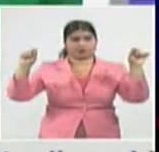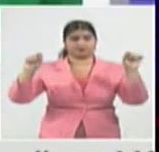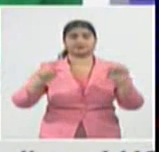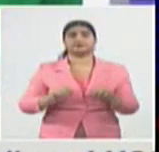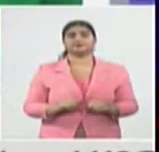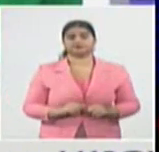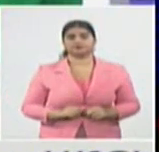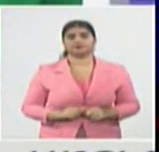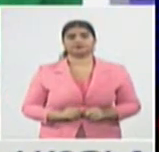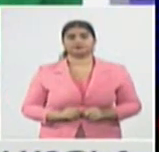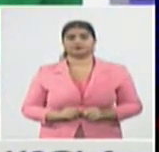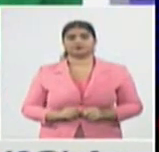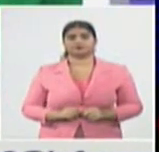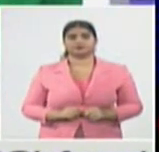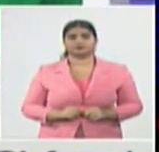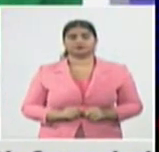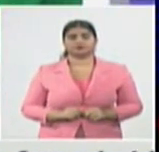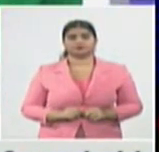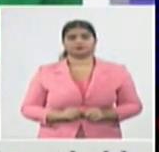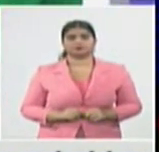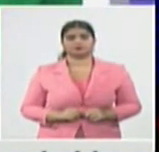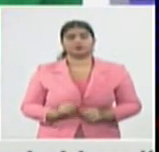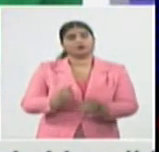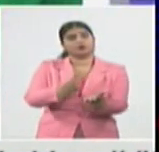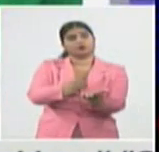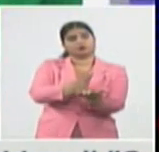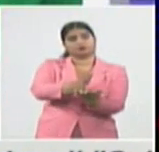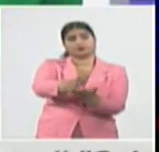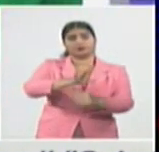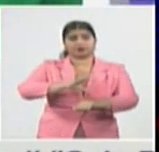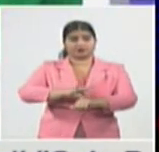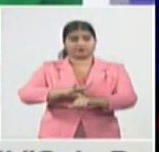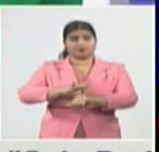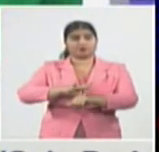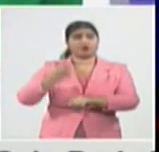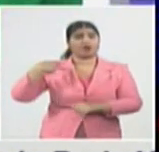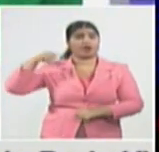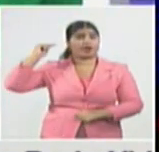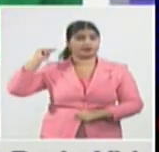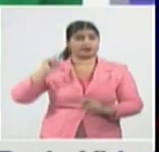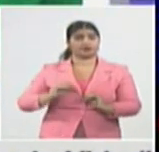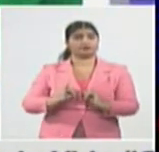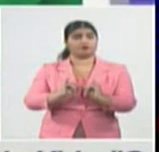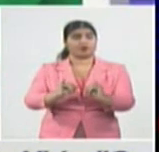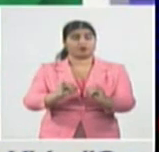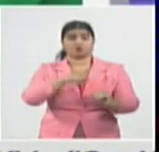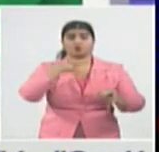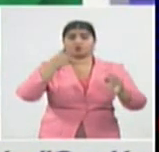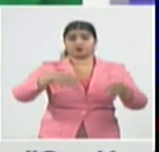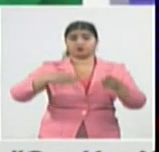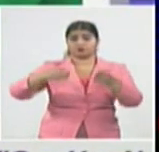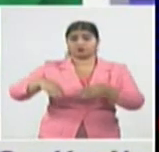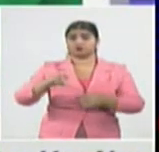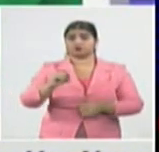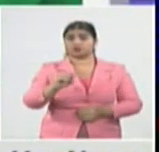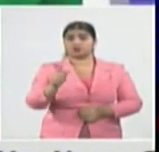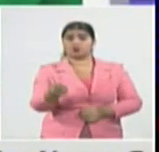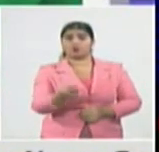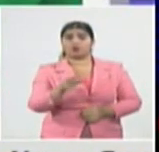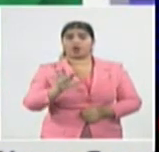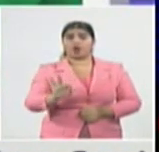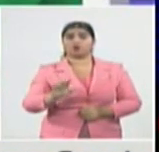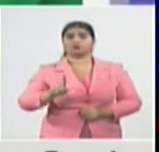Se mantiene la letalidad, que ya ayer lo habíamos informado, de 0,81%, todavía muy